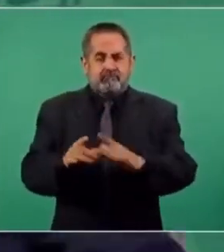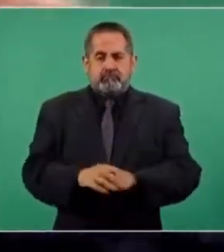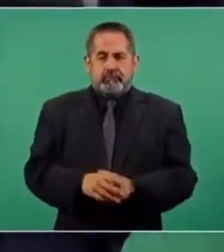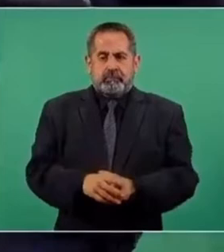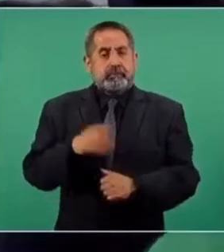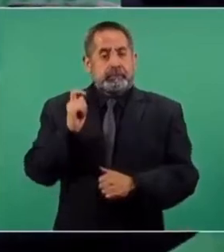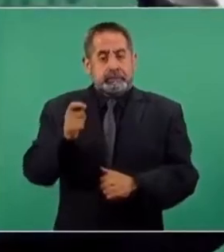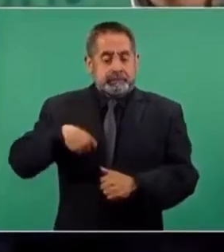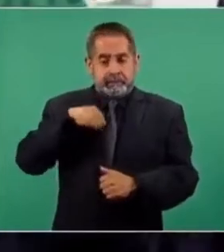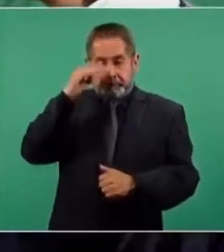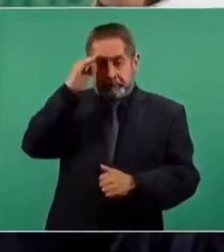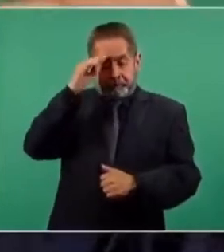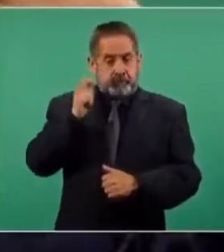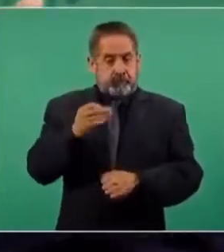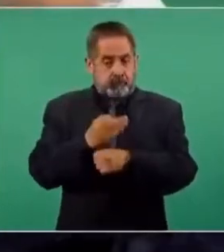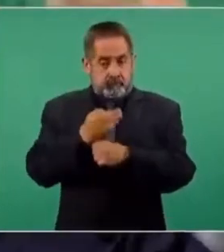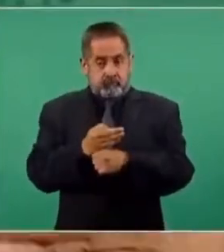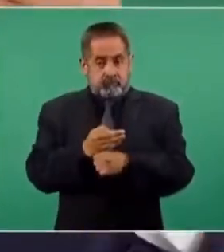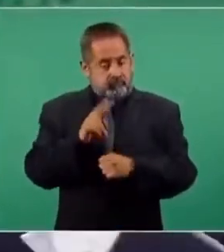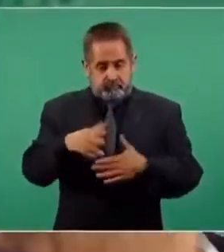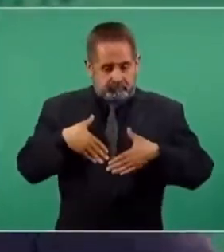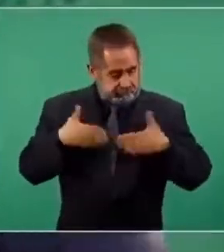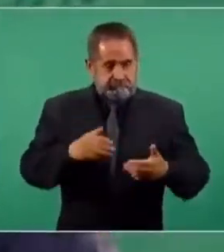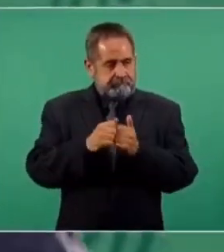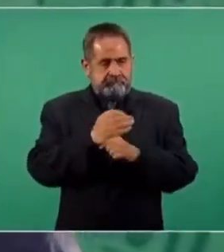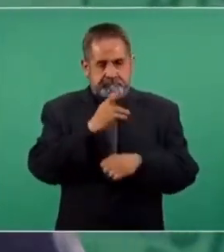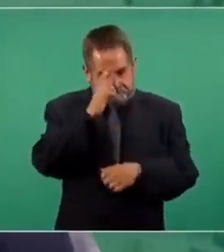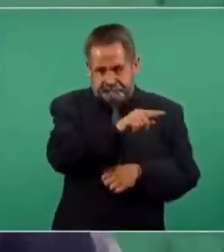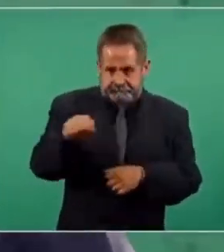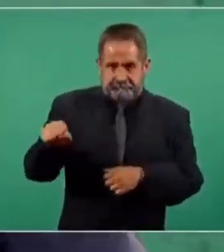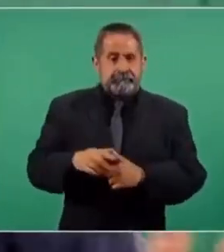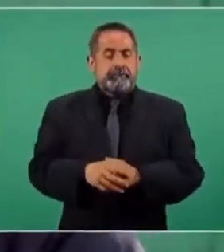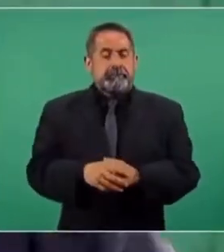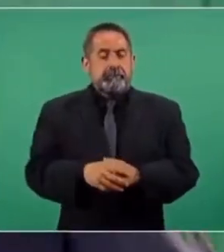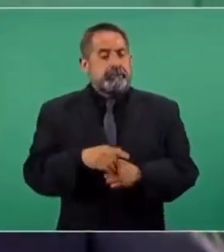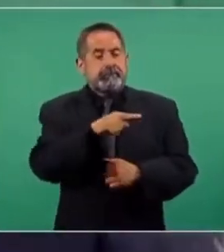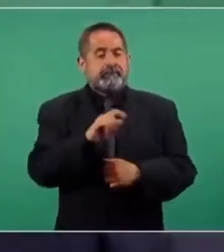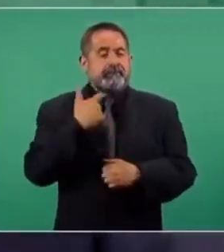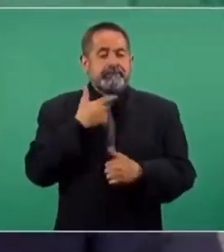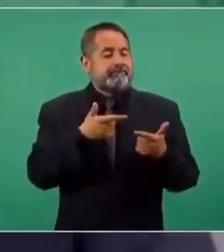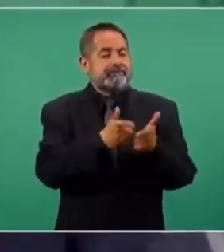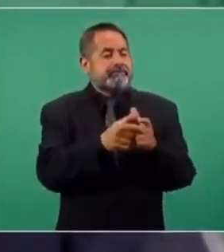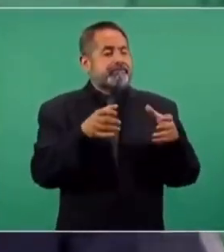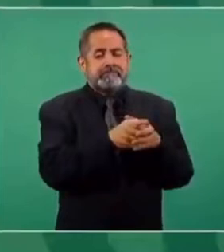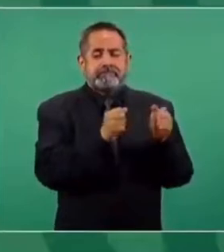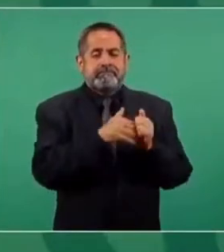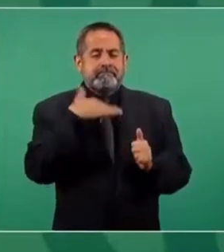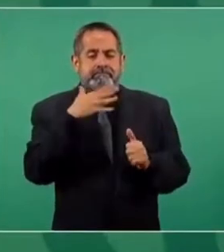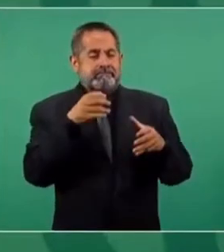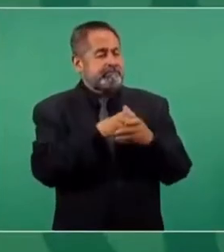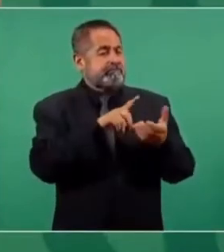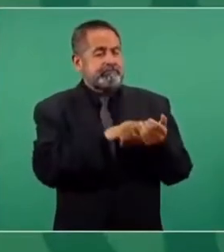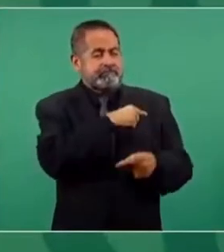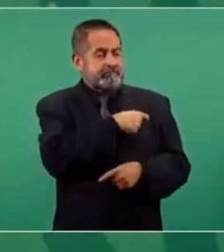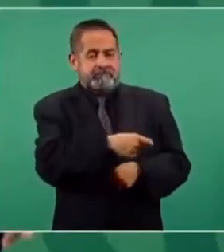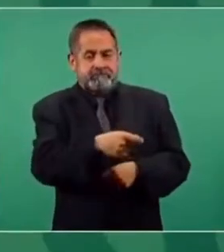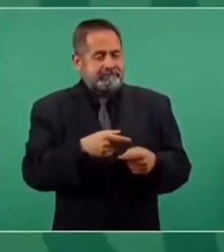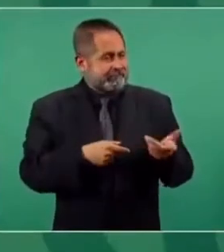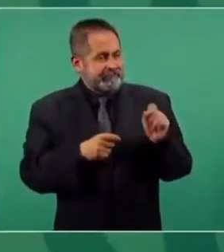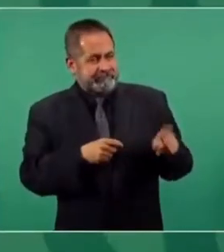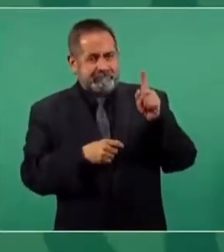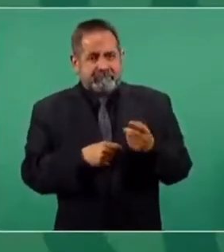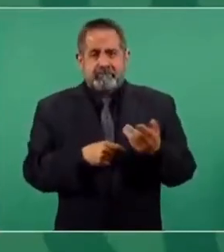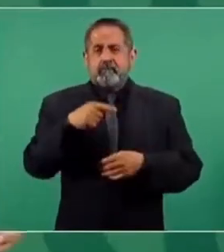los que están, lo digo con todo respeto, pues pertenecen al antiguo régimen de corrupción. Ellos han sido